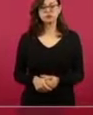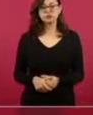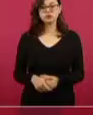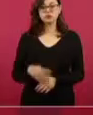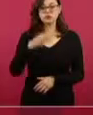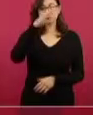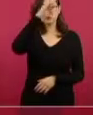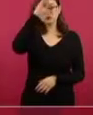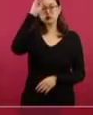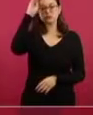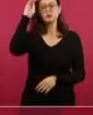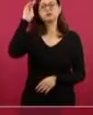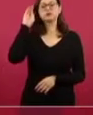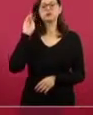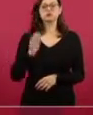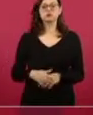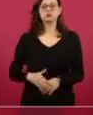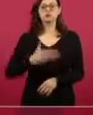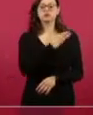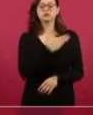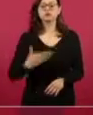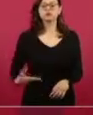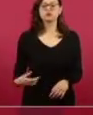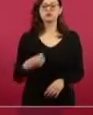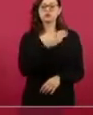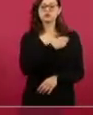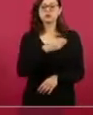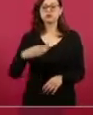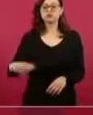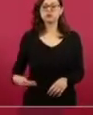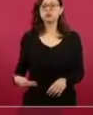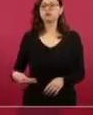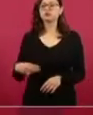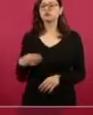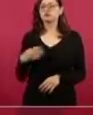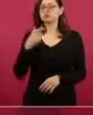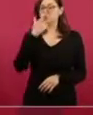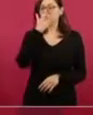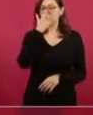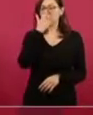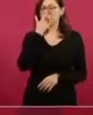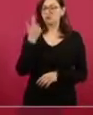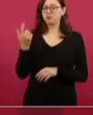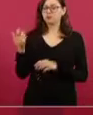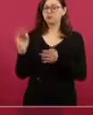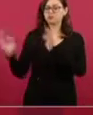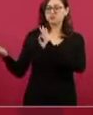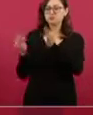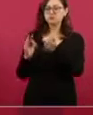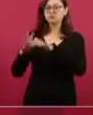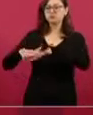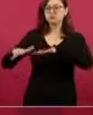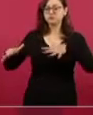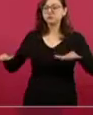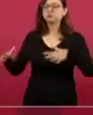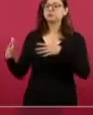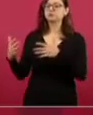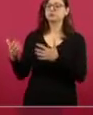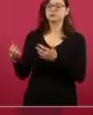de toda esa región de la costa y de la sierra afectada por el huracán,